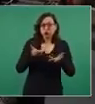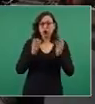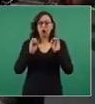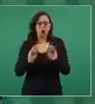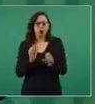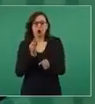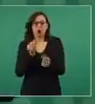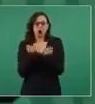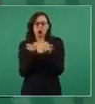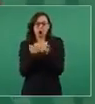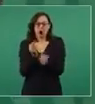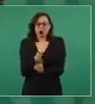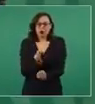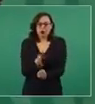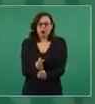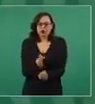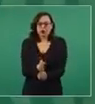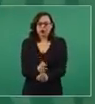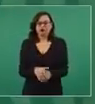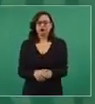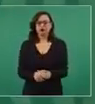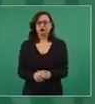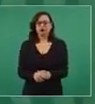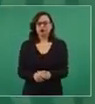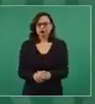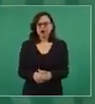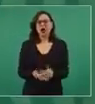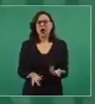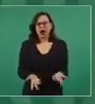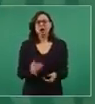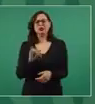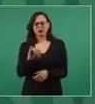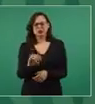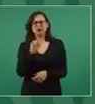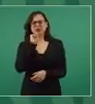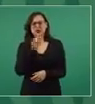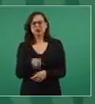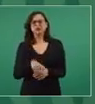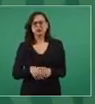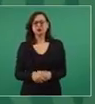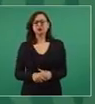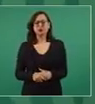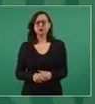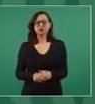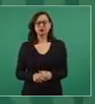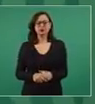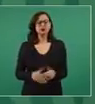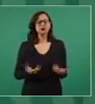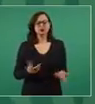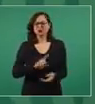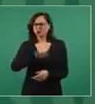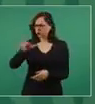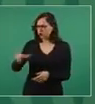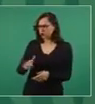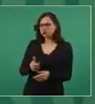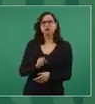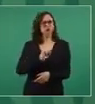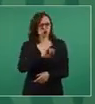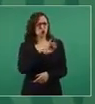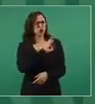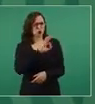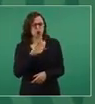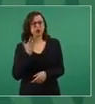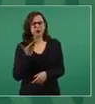Bueno, sí, también, pero sería la réplica después, que él la solicite, claro, que la solicite